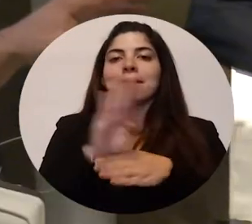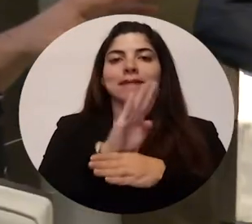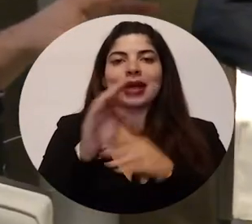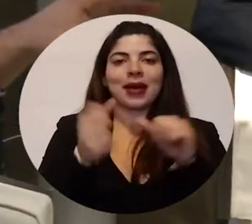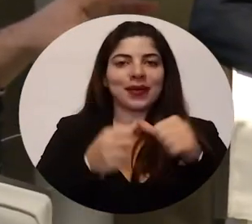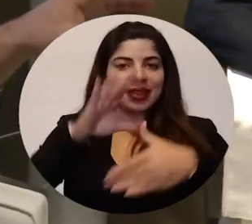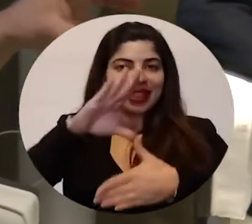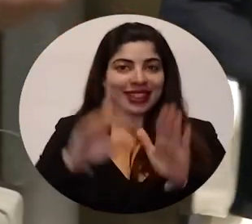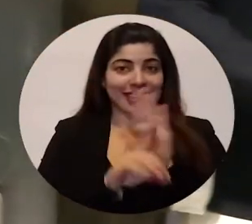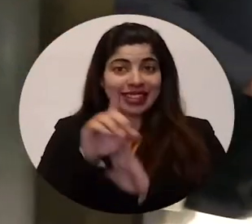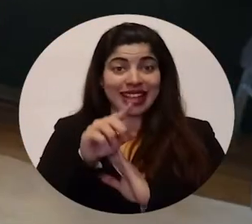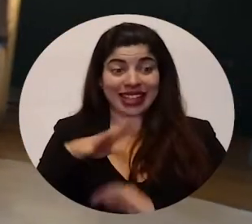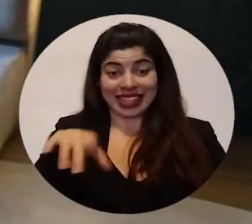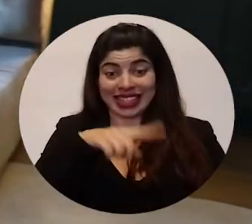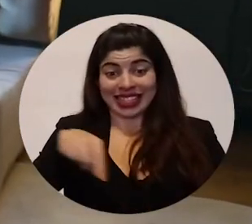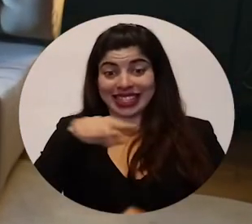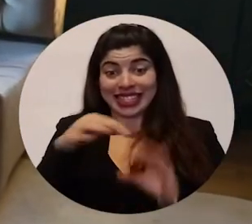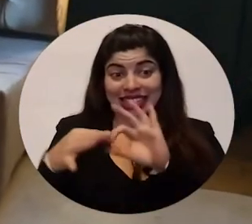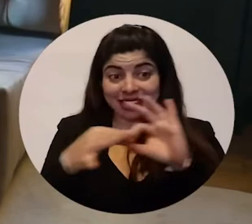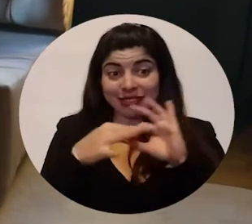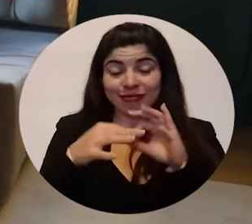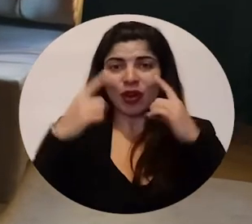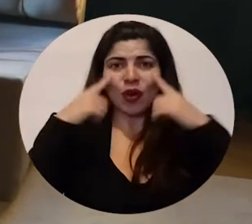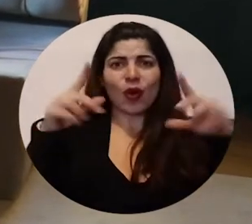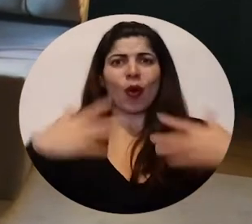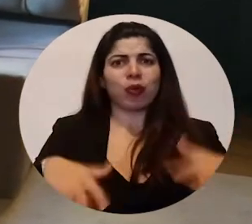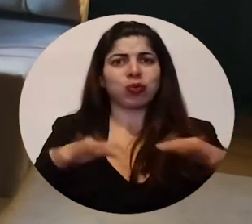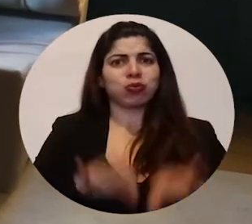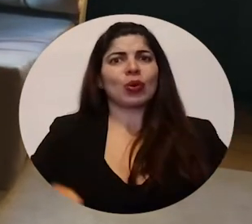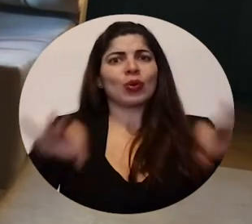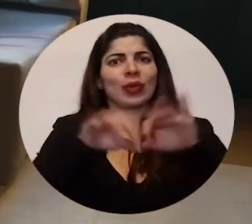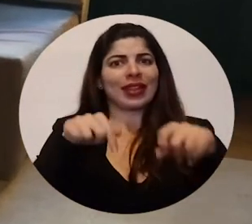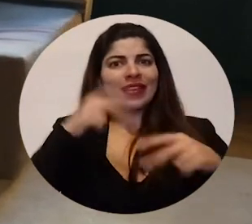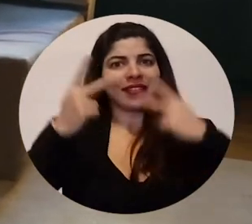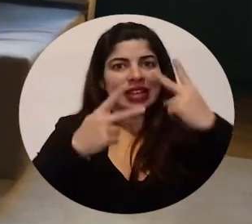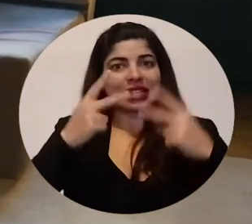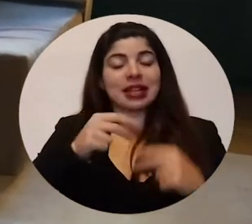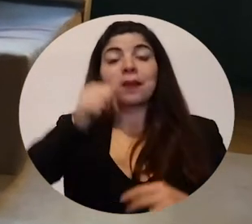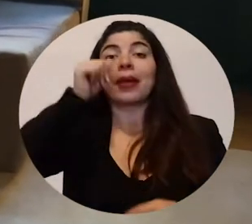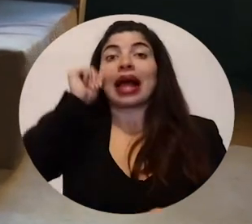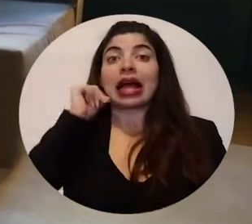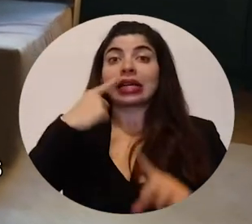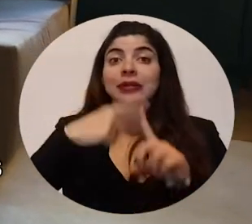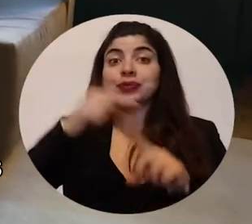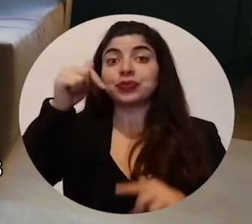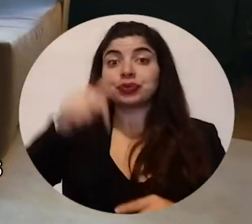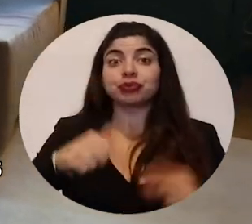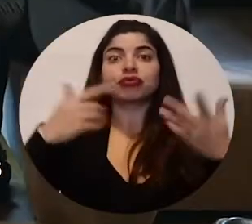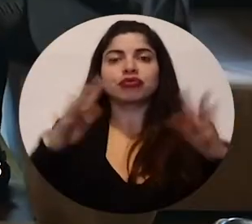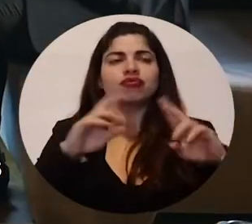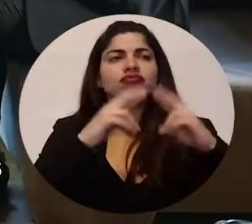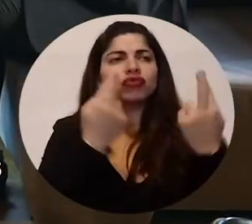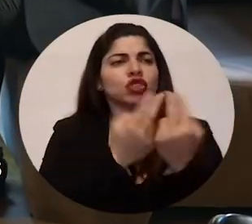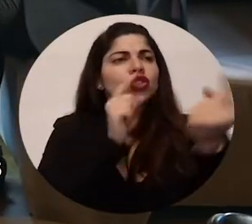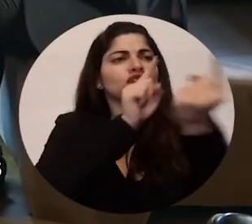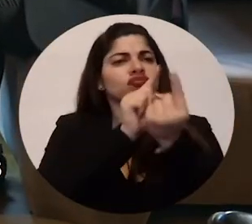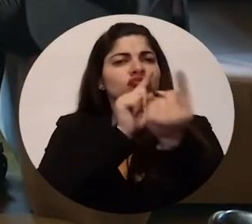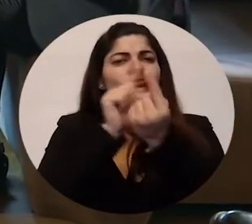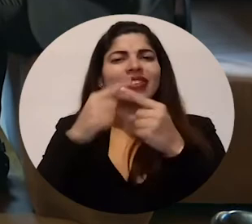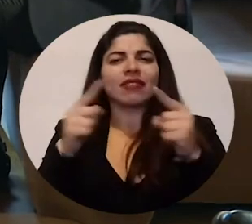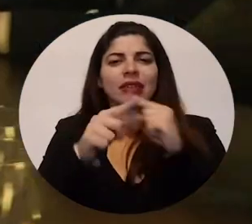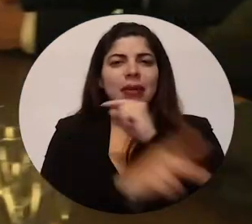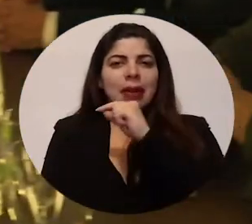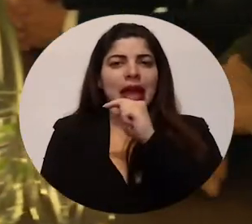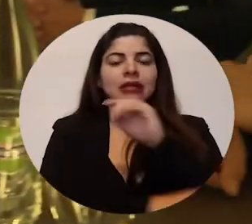Desarrollo. Eso es un logro muy importante de esta visita. En el día de hoy y también ayer tuvimos varias reuniones bilaterales